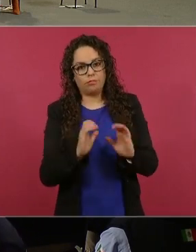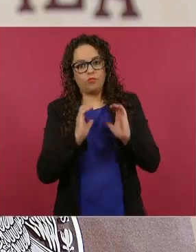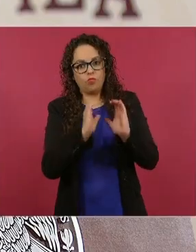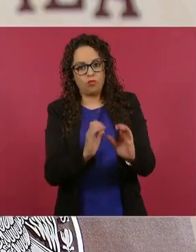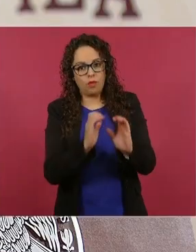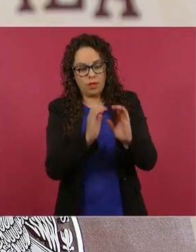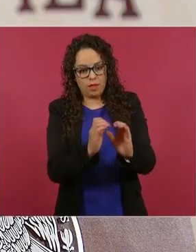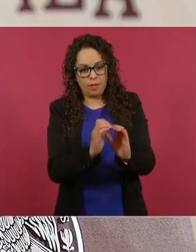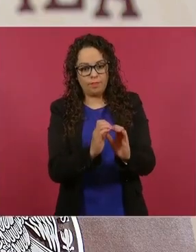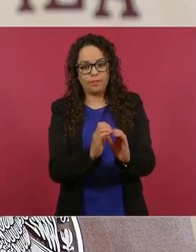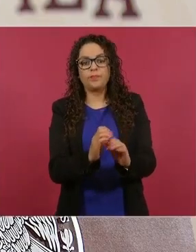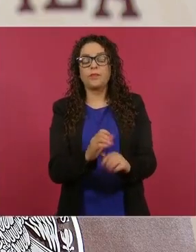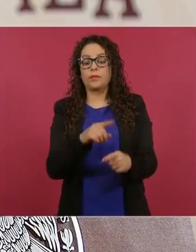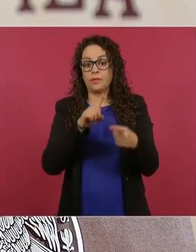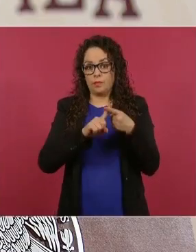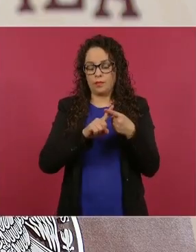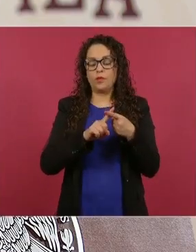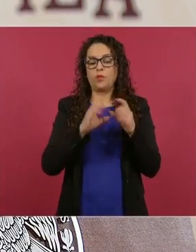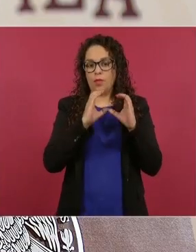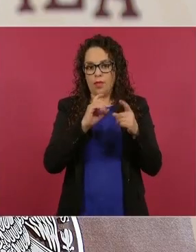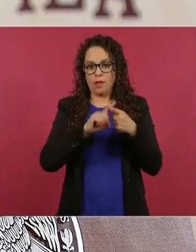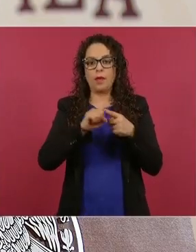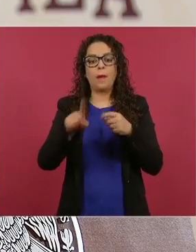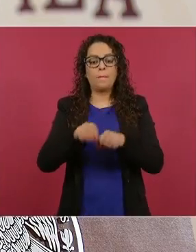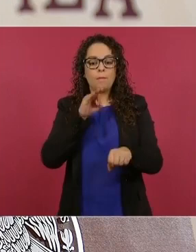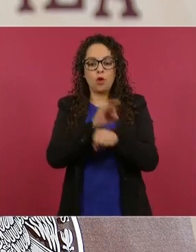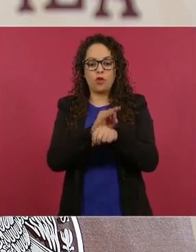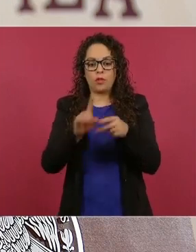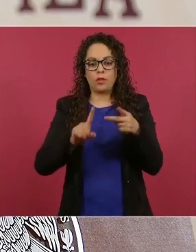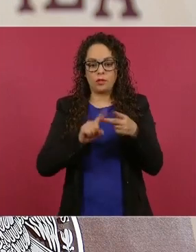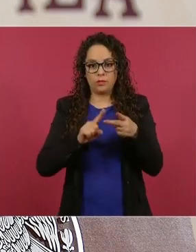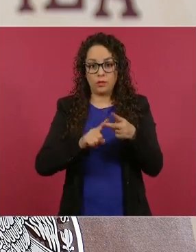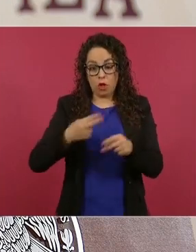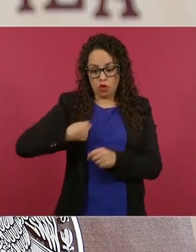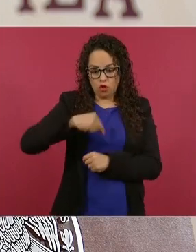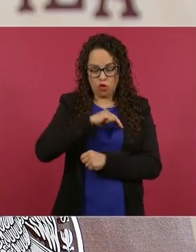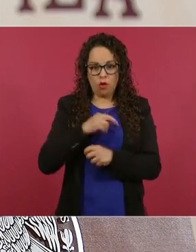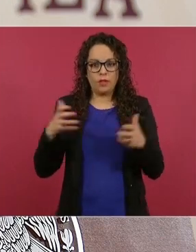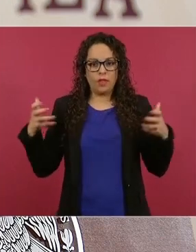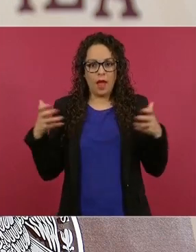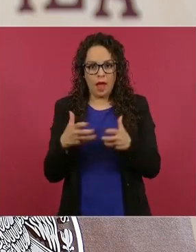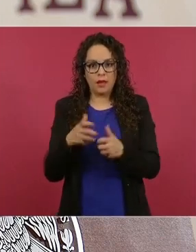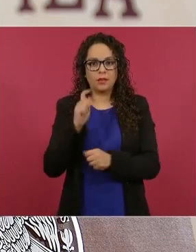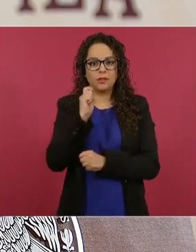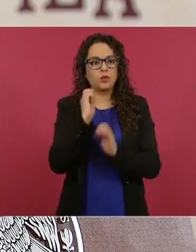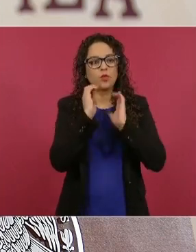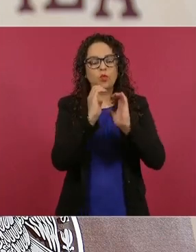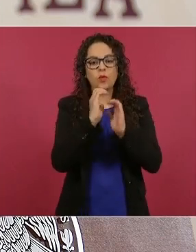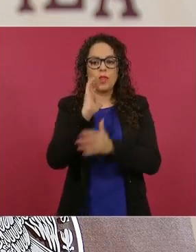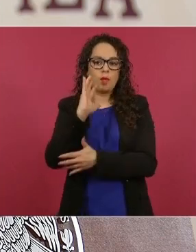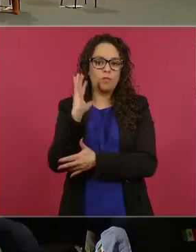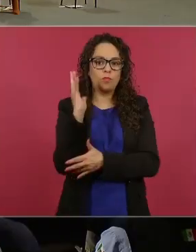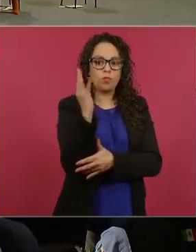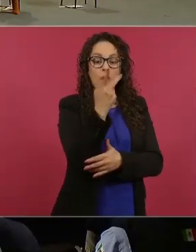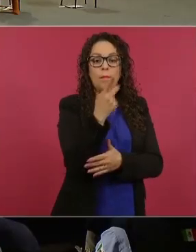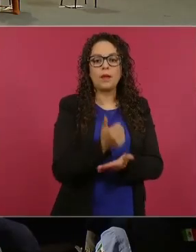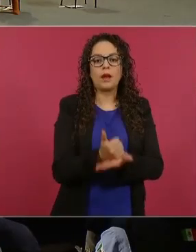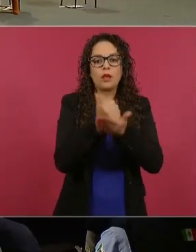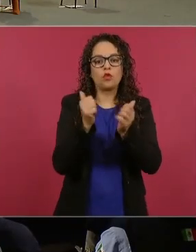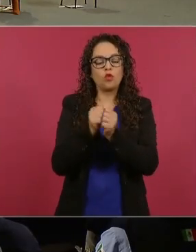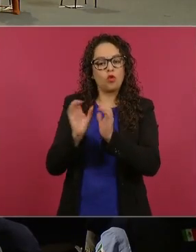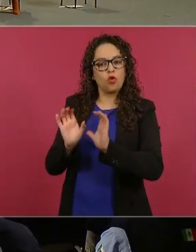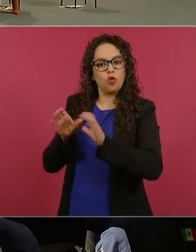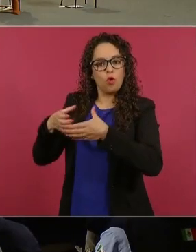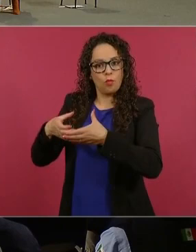protección. Esas las hacemos nosotros compañeras y compañeros guardaparques, pero con las comunidades, brigadas de